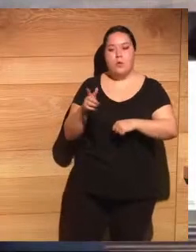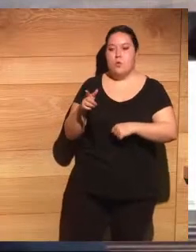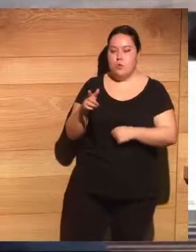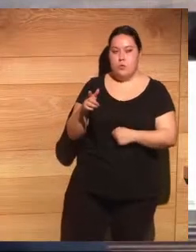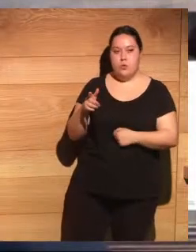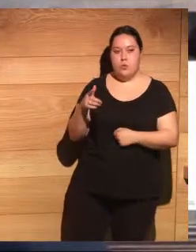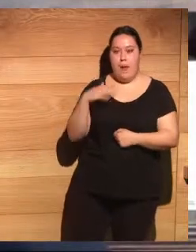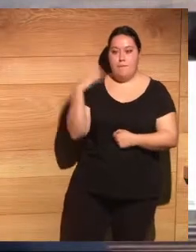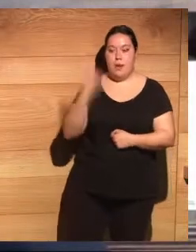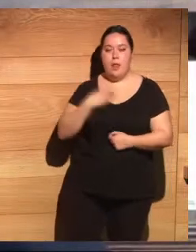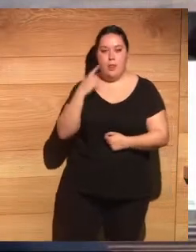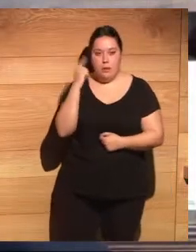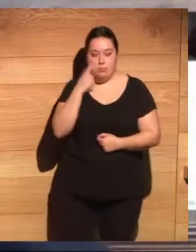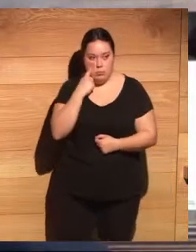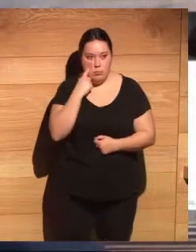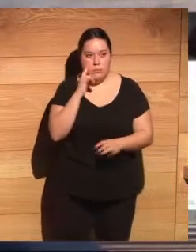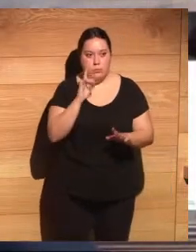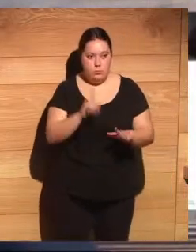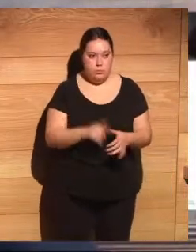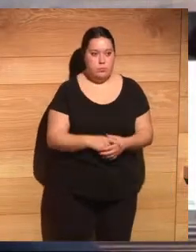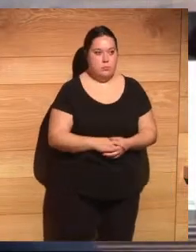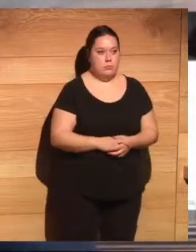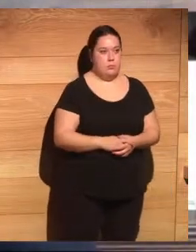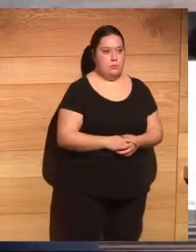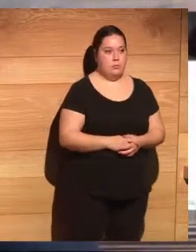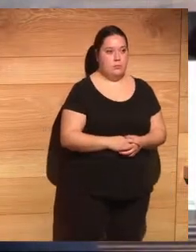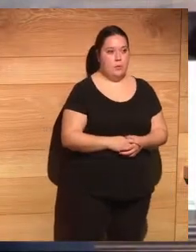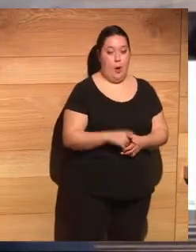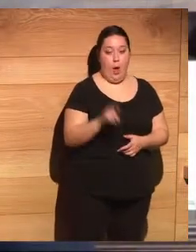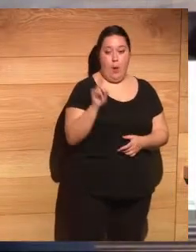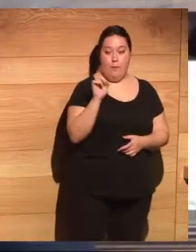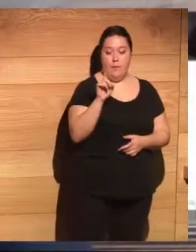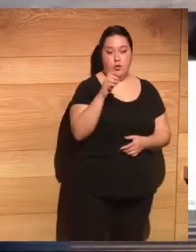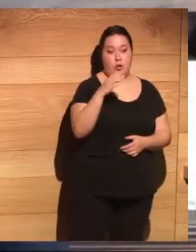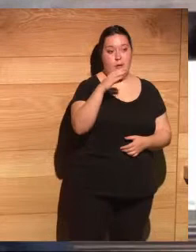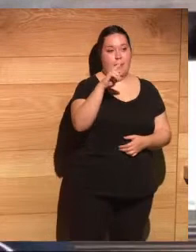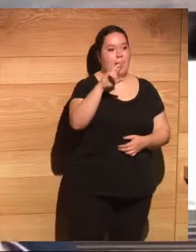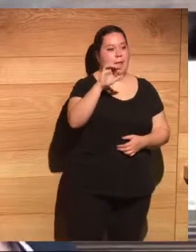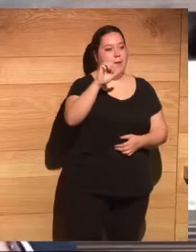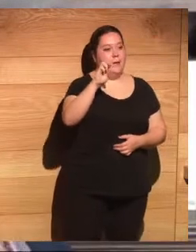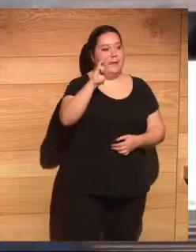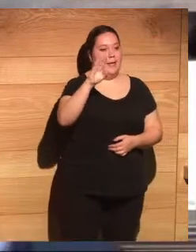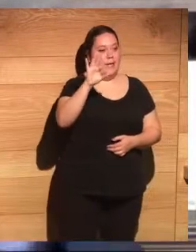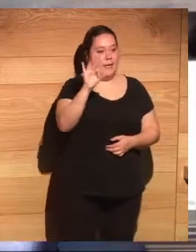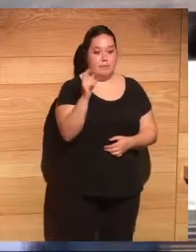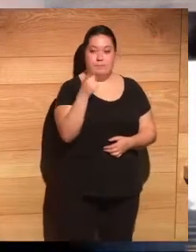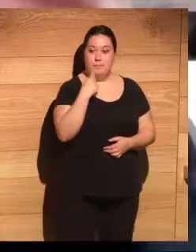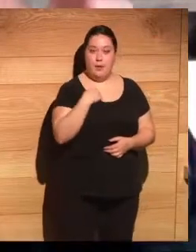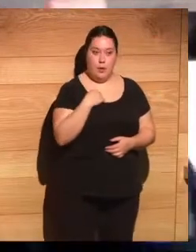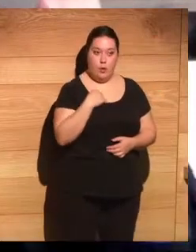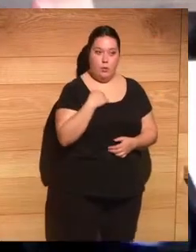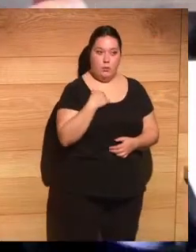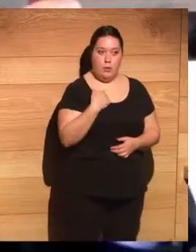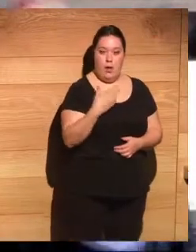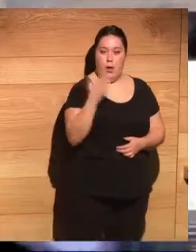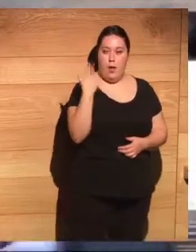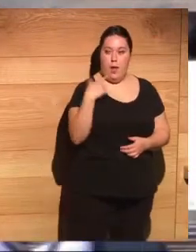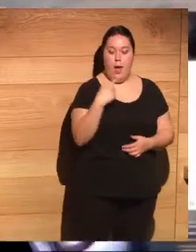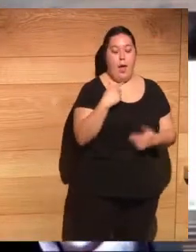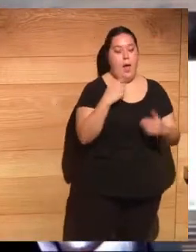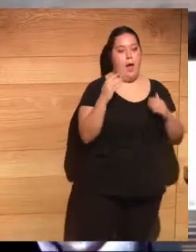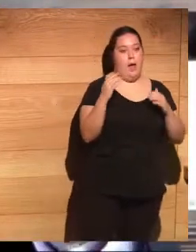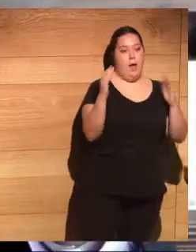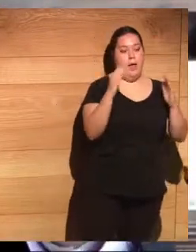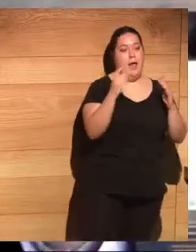las amenazas. Y es lo que me dijo el profesor Krebs cuando yo un día en el año 66